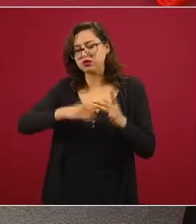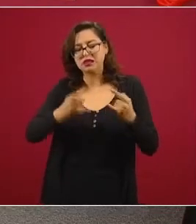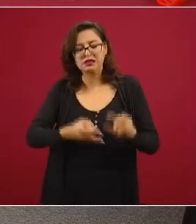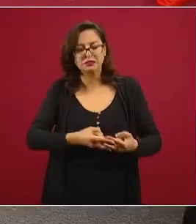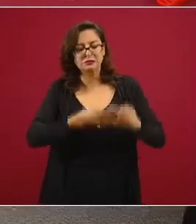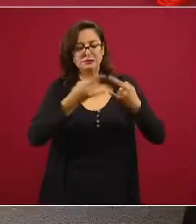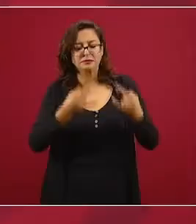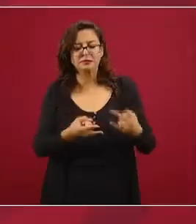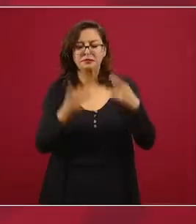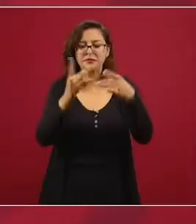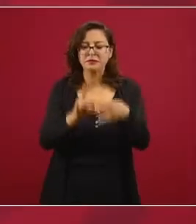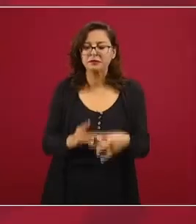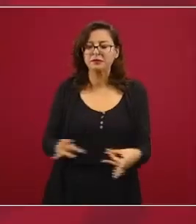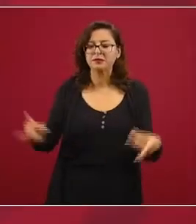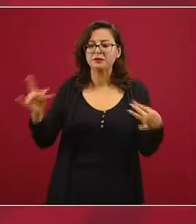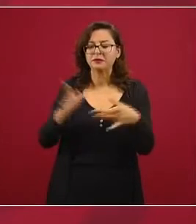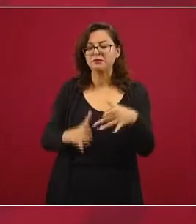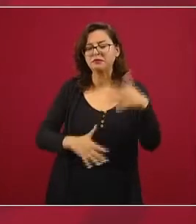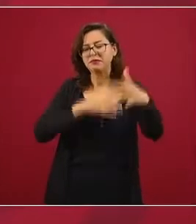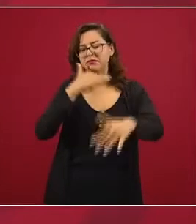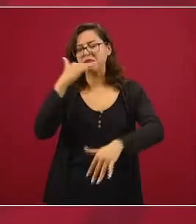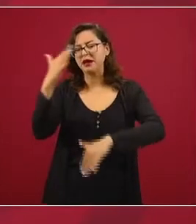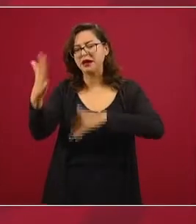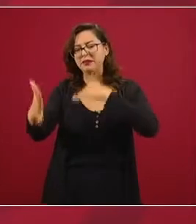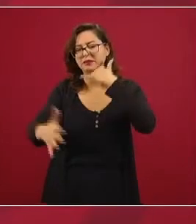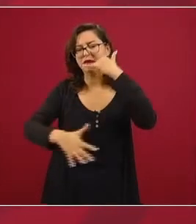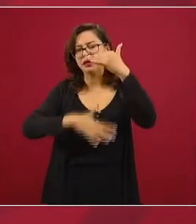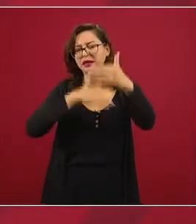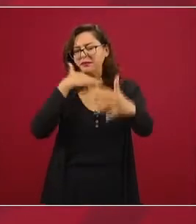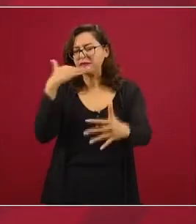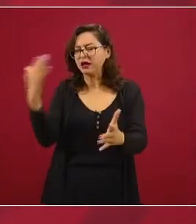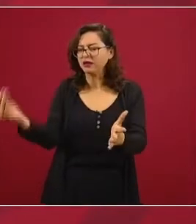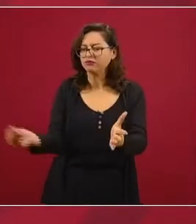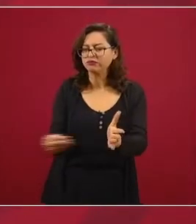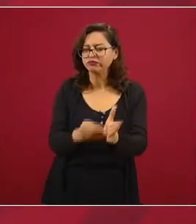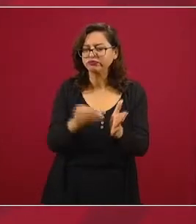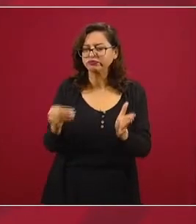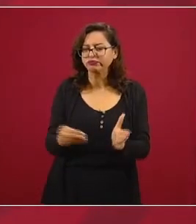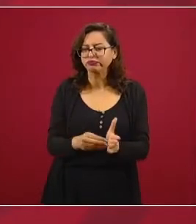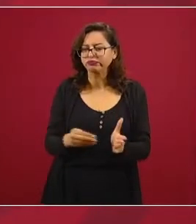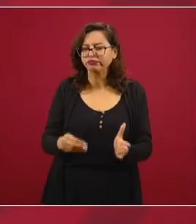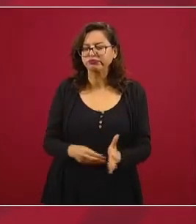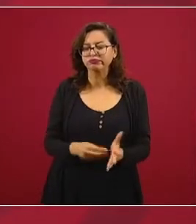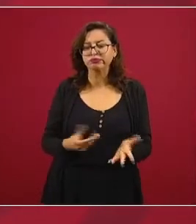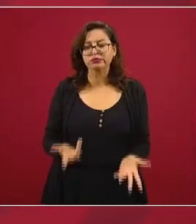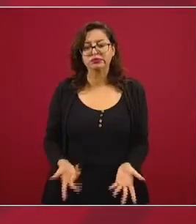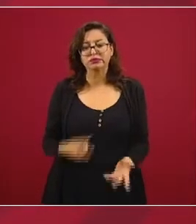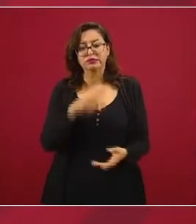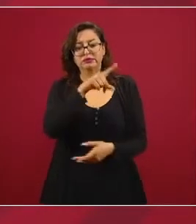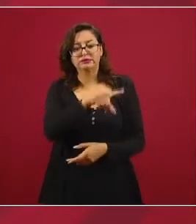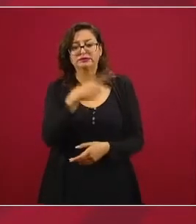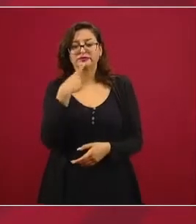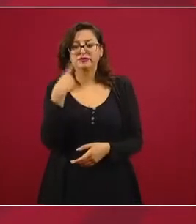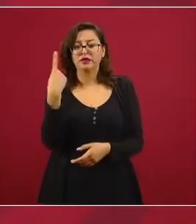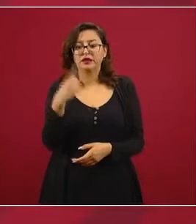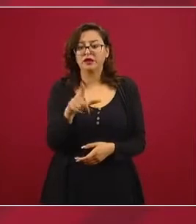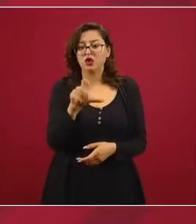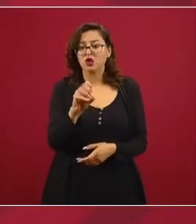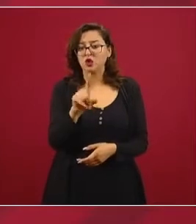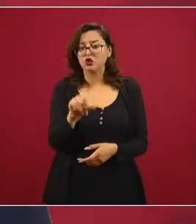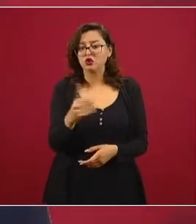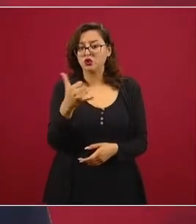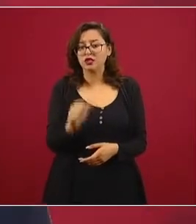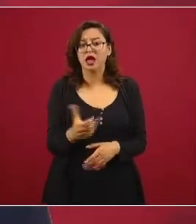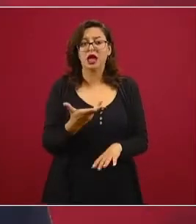de actos de corrupción como está expresado en la denuncia del señor Lozoya?